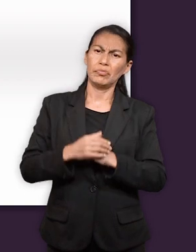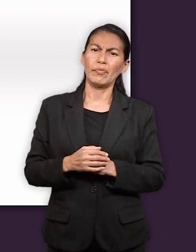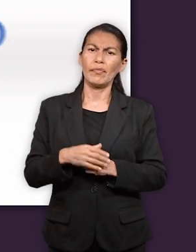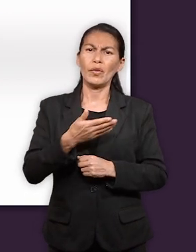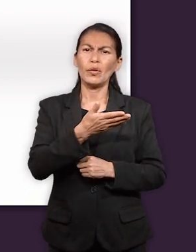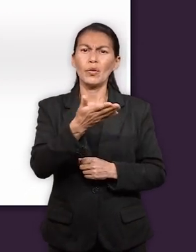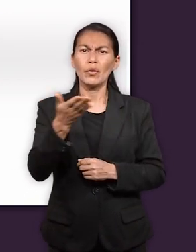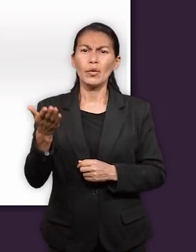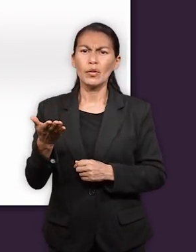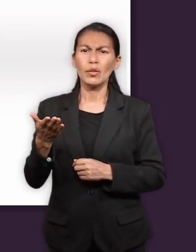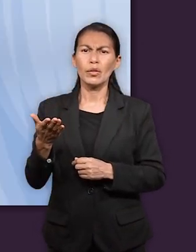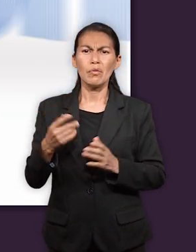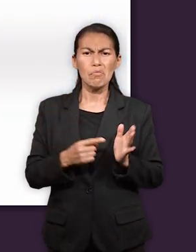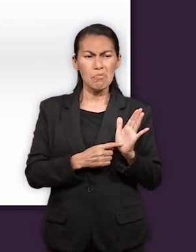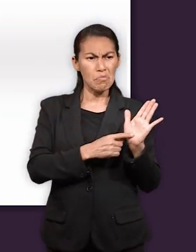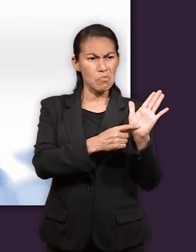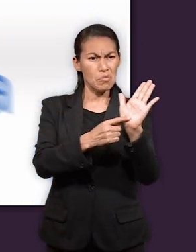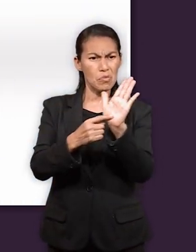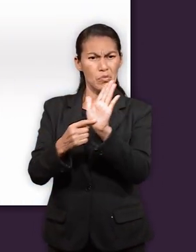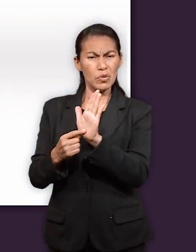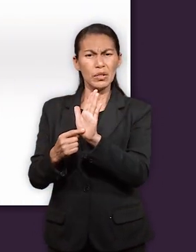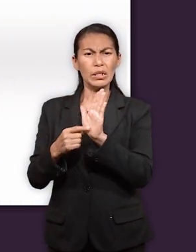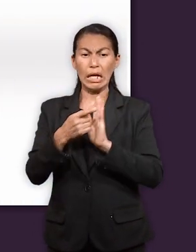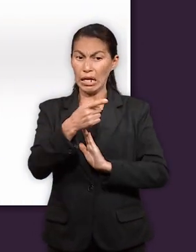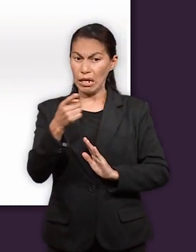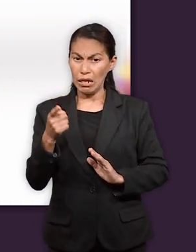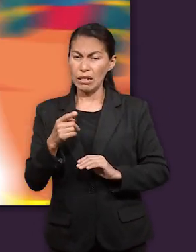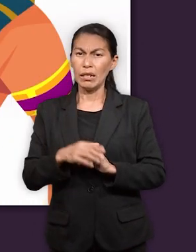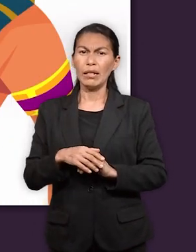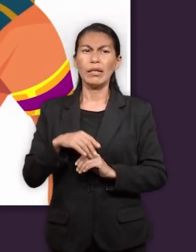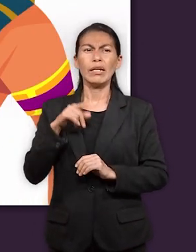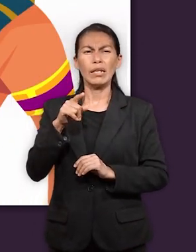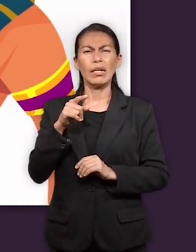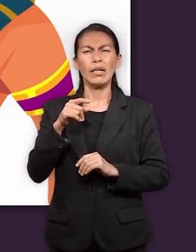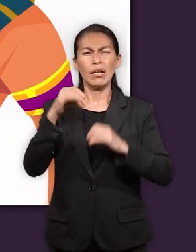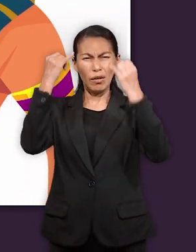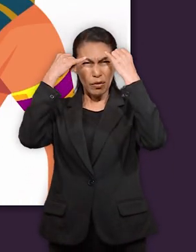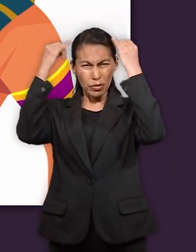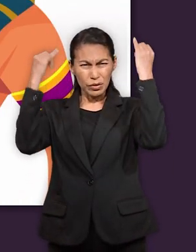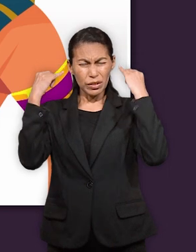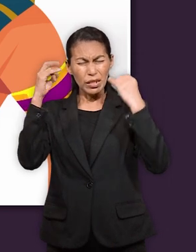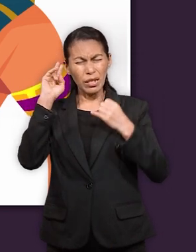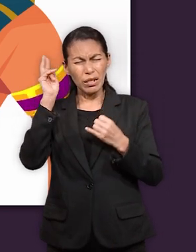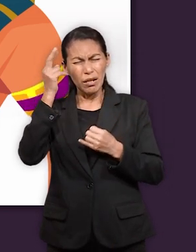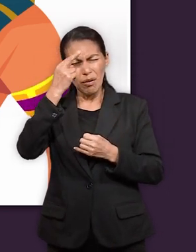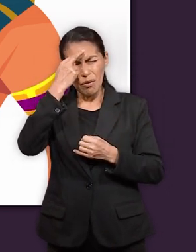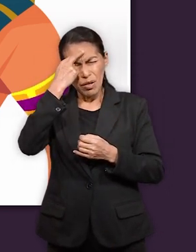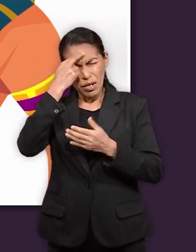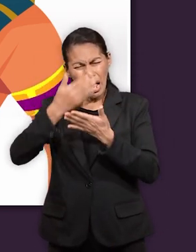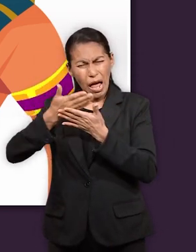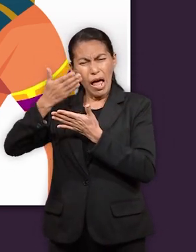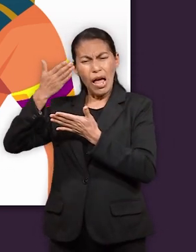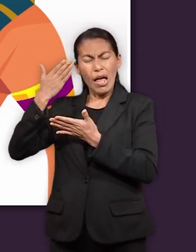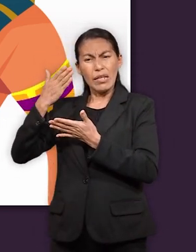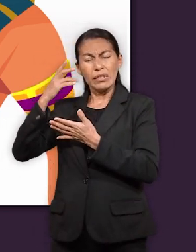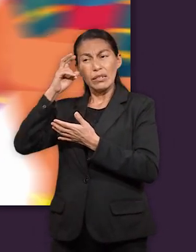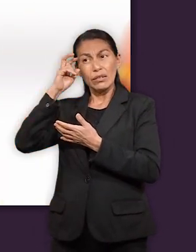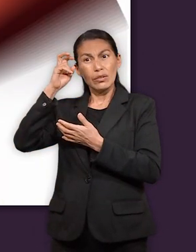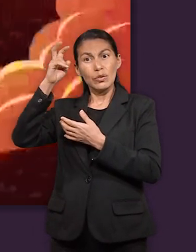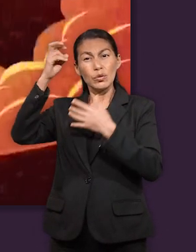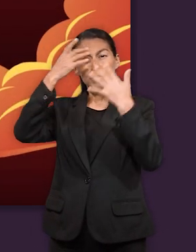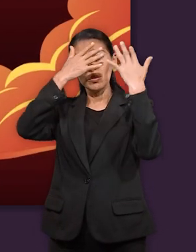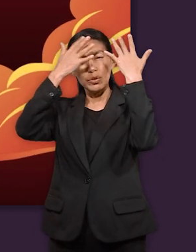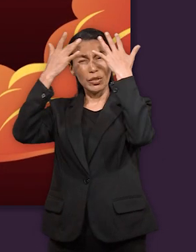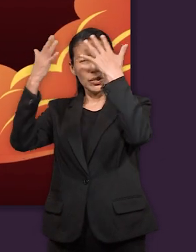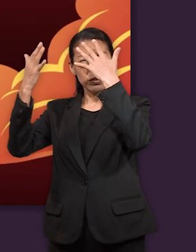deliberado enfatiza su posición extraordinaria y de ese modo recuerda a sus hermanos el sueño que lo había pintado